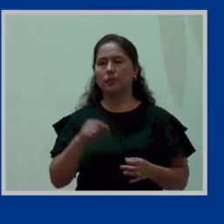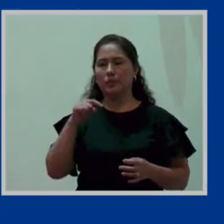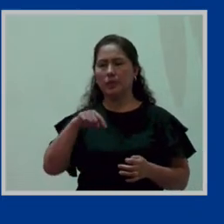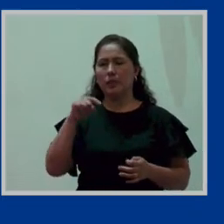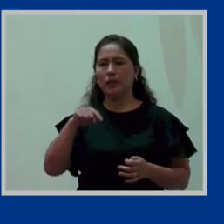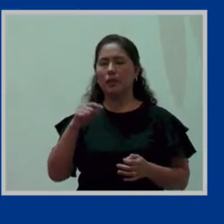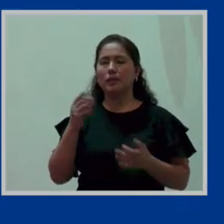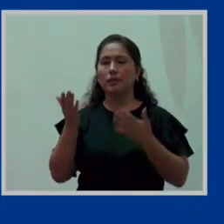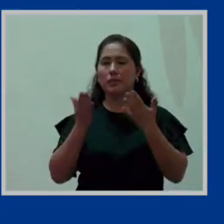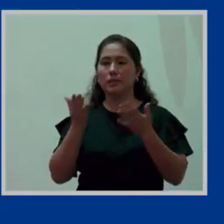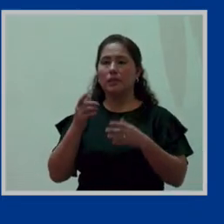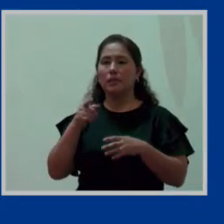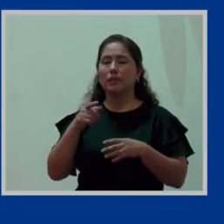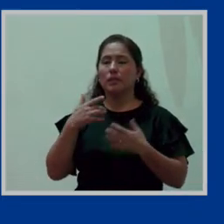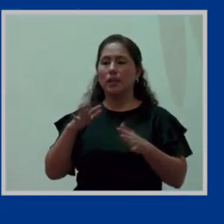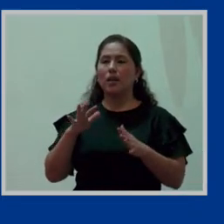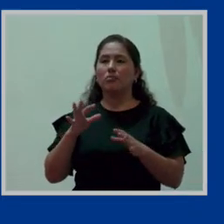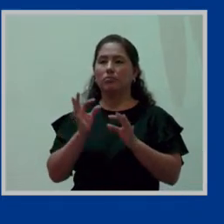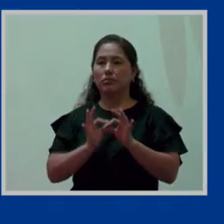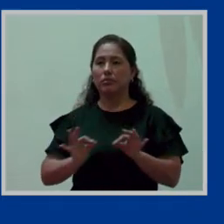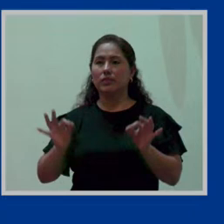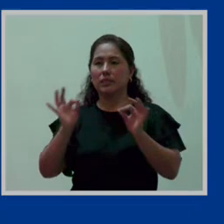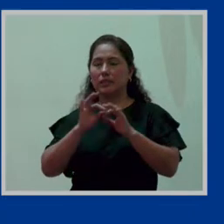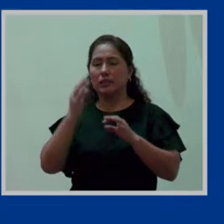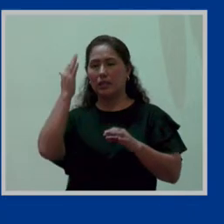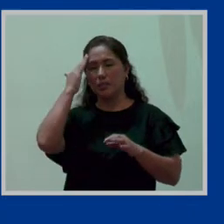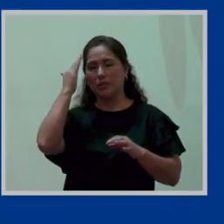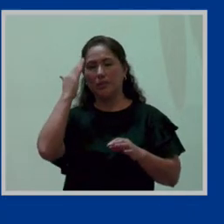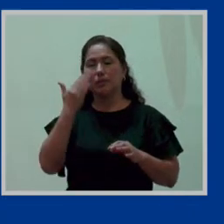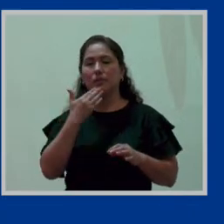fundamentalmente tiene ya su público objetivo que ya sabemos quiénes son